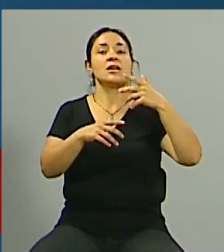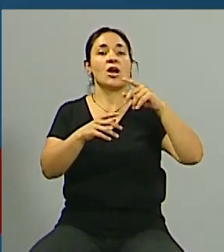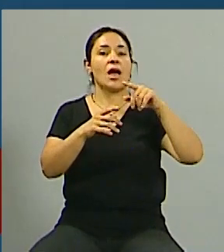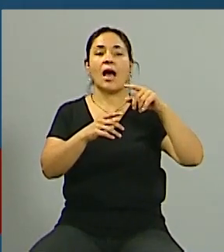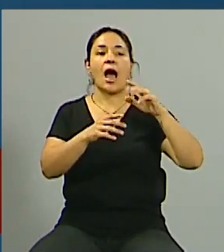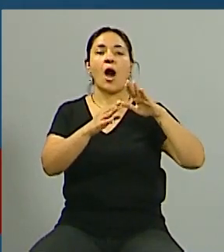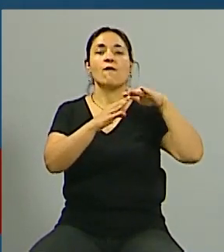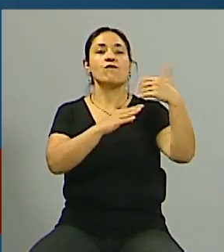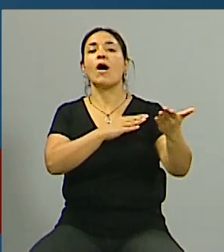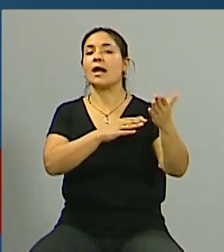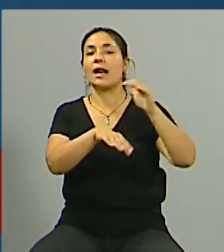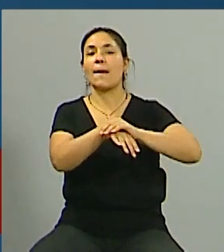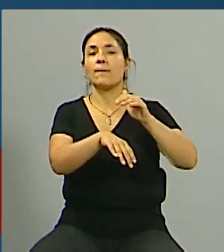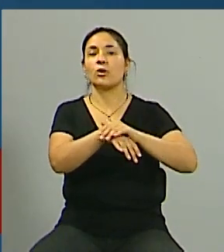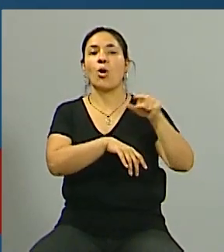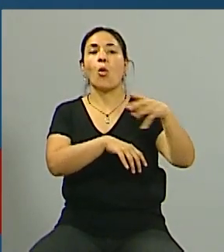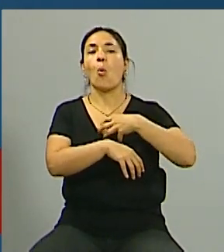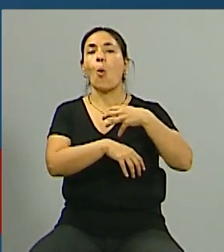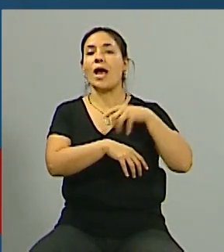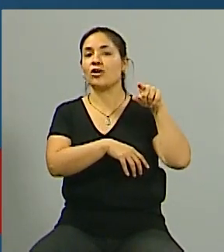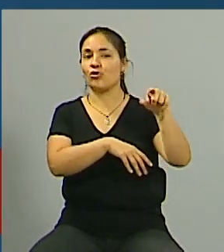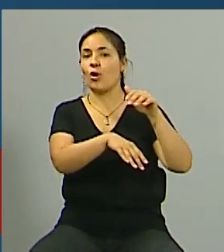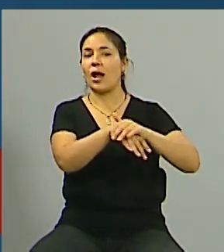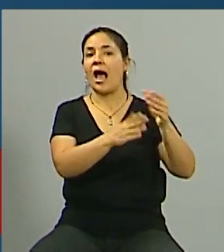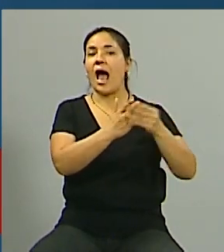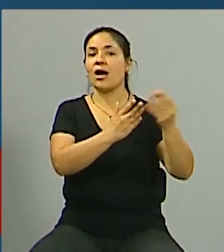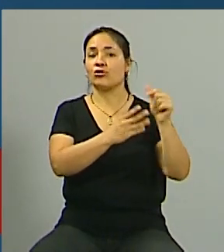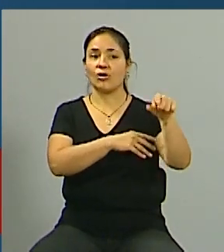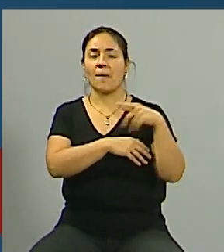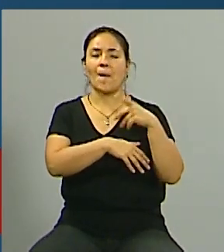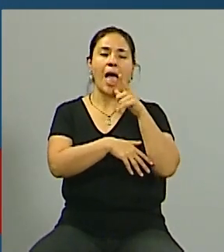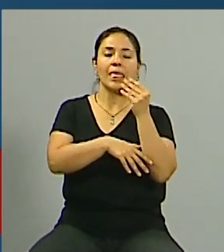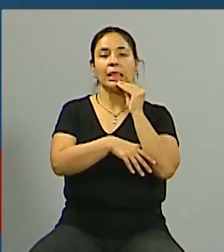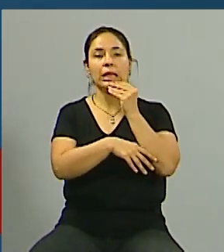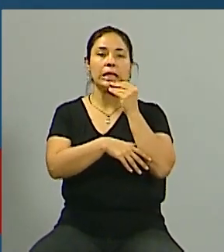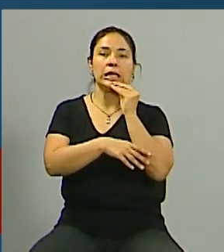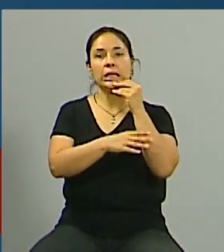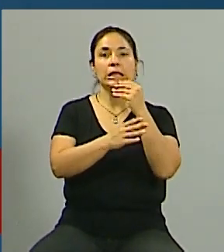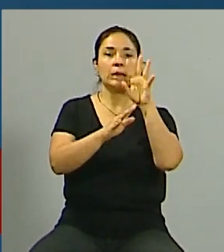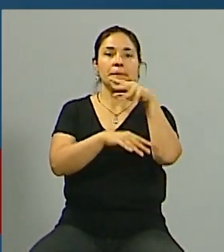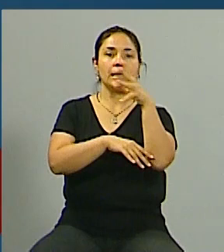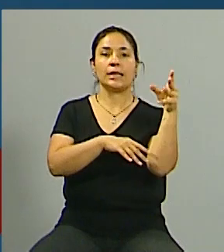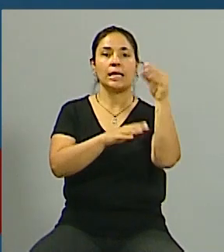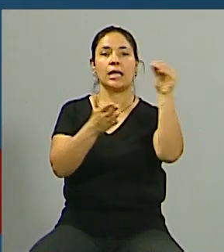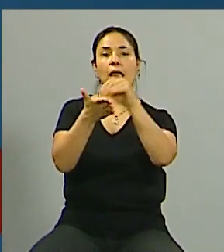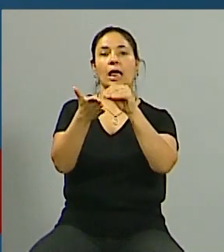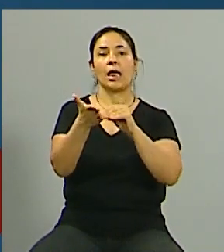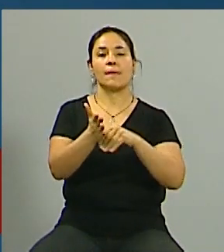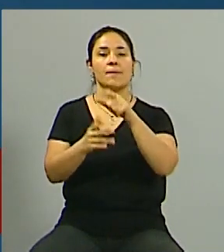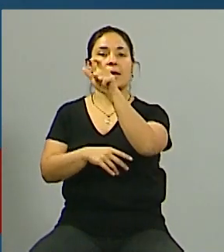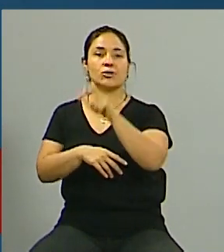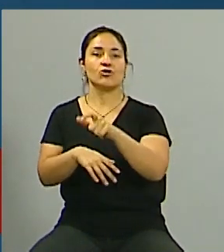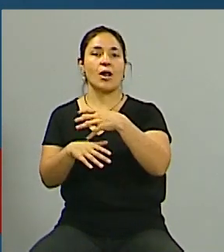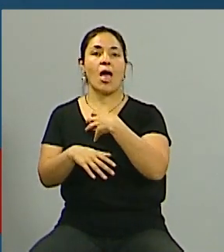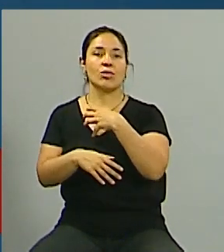extraordinarios que son de responsabilidad de los propietarios los dibujaban en las planillas que les vienen a los inquilinos con todos los